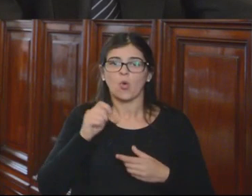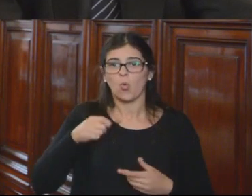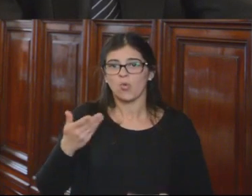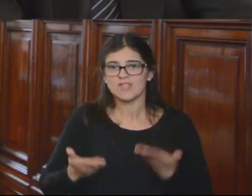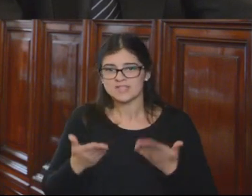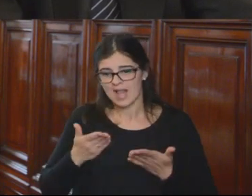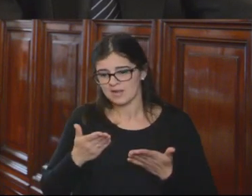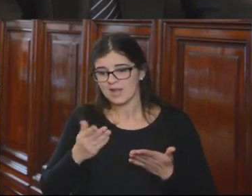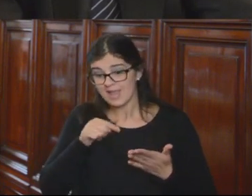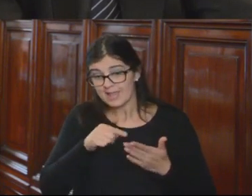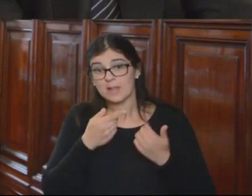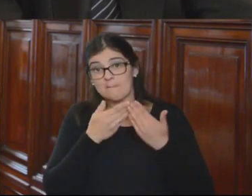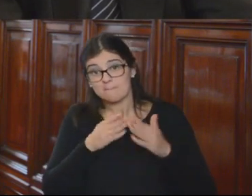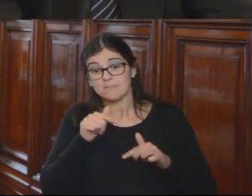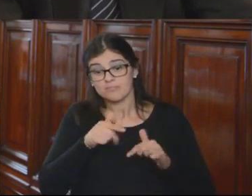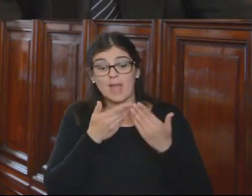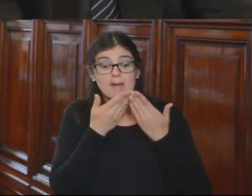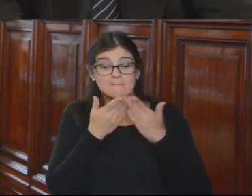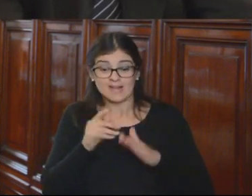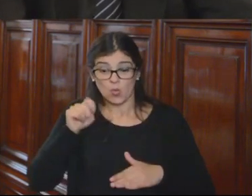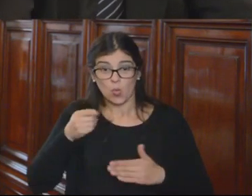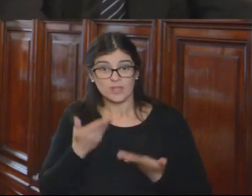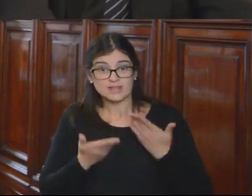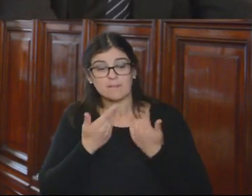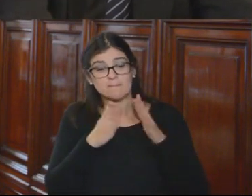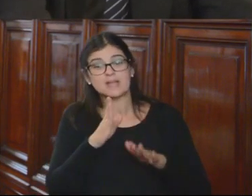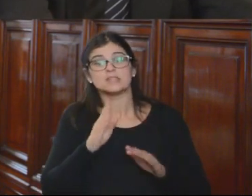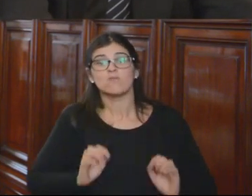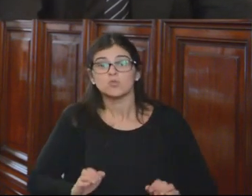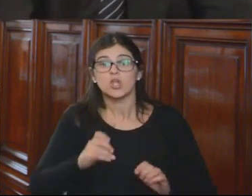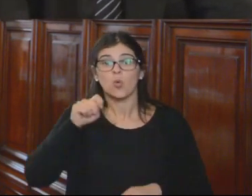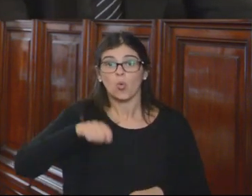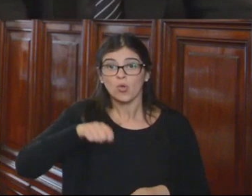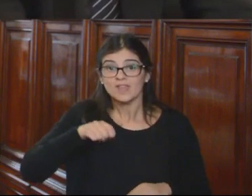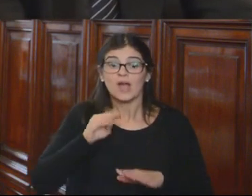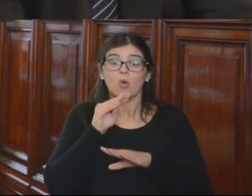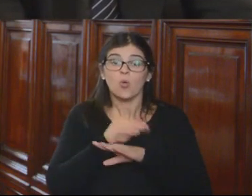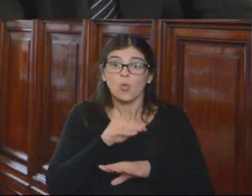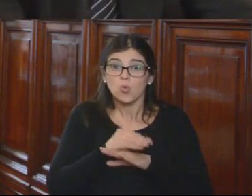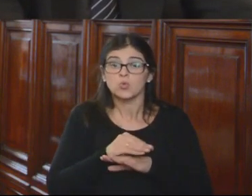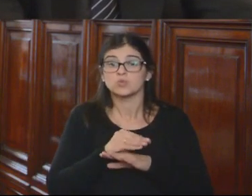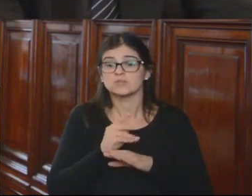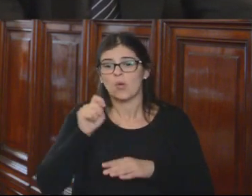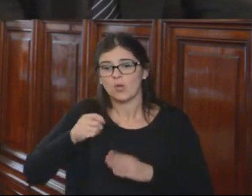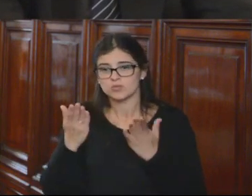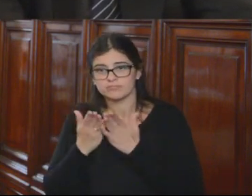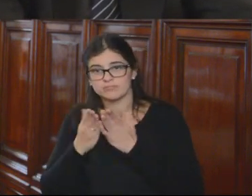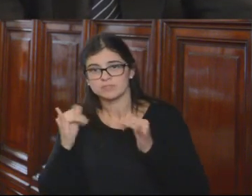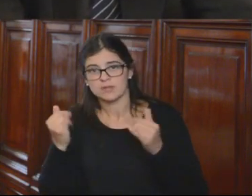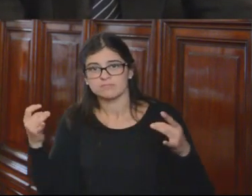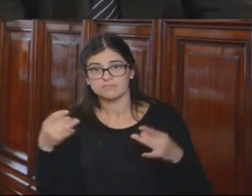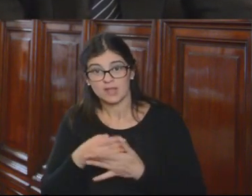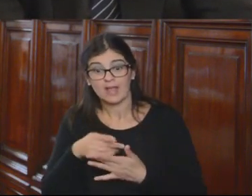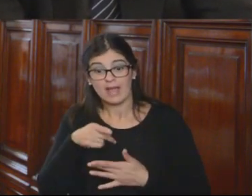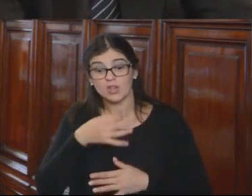carrera judicial se va a establecer a partir de los funcionarios judiciales que cursen la escuela de jueces. Eso lo ha